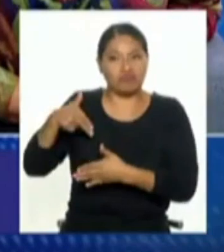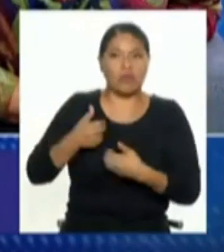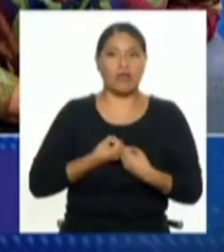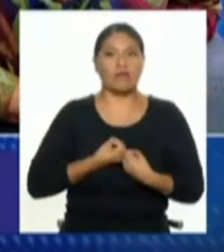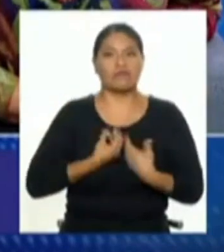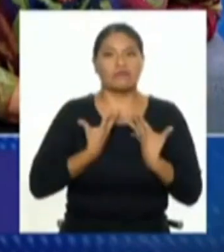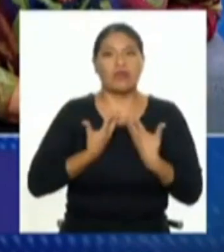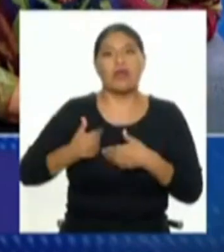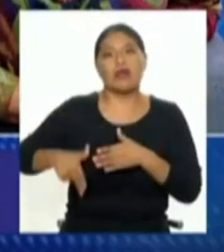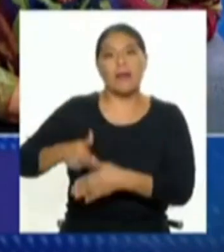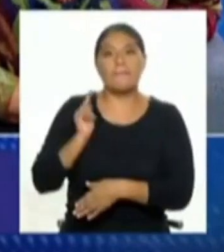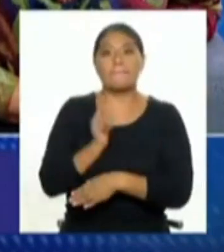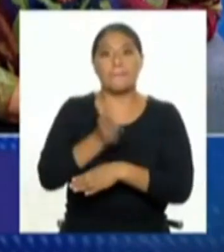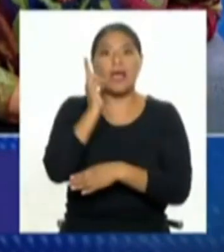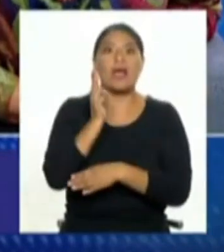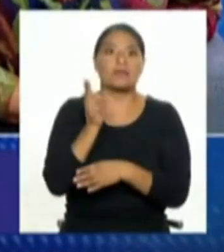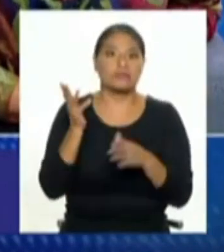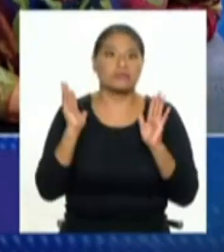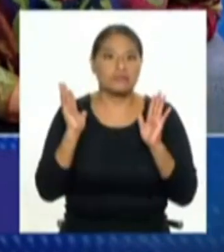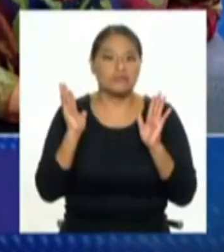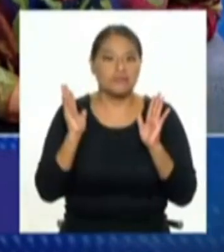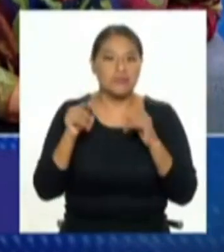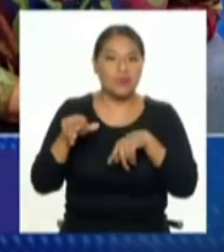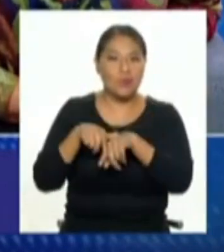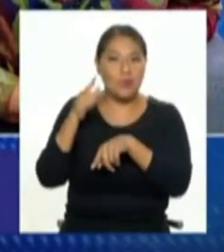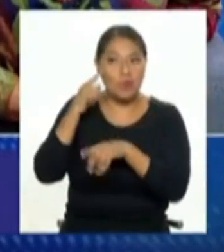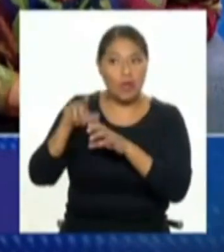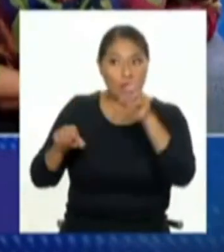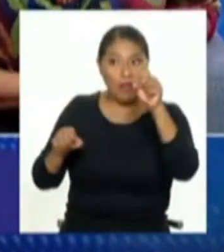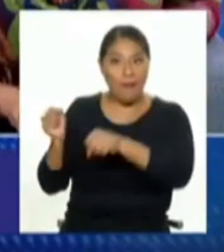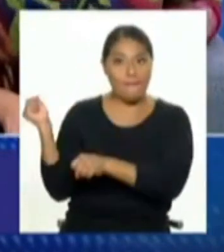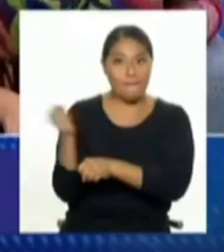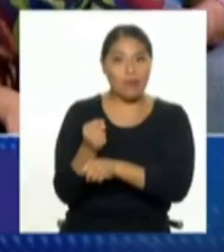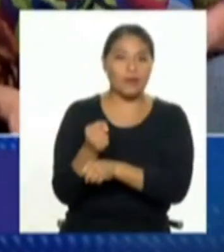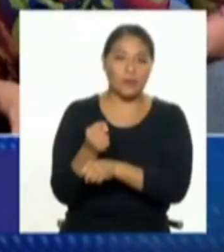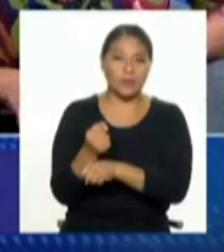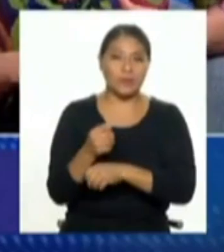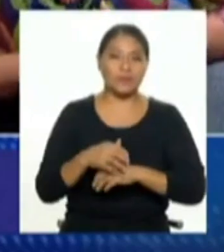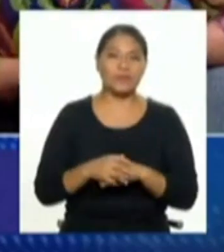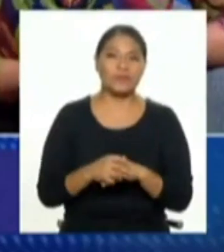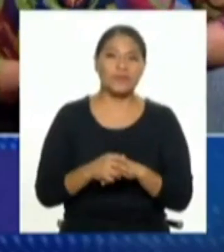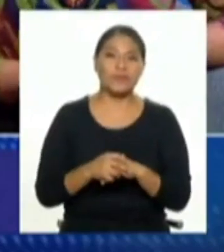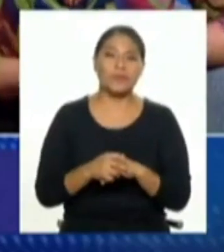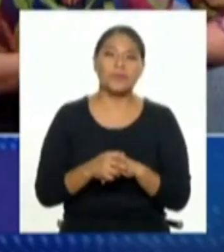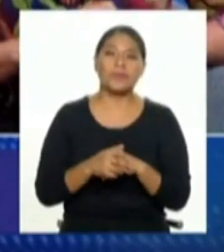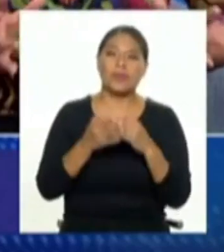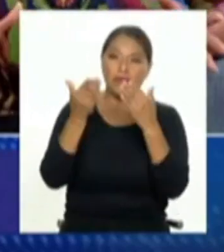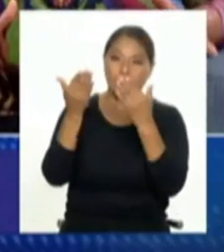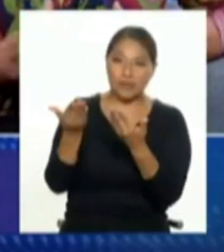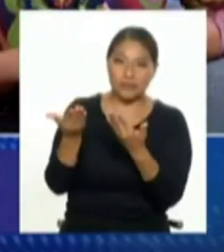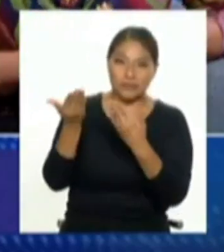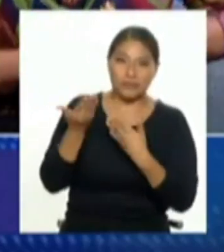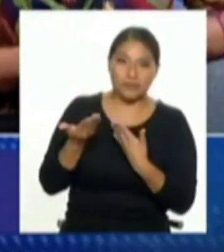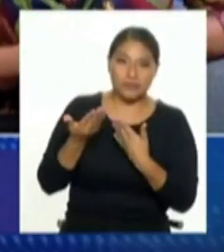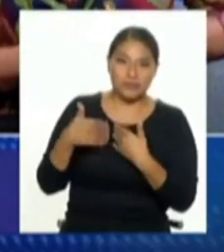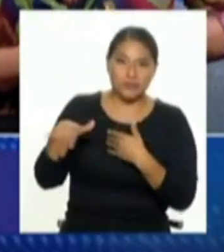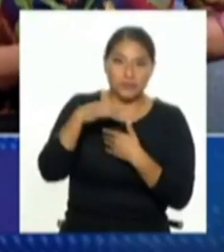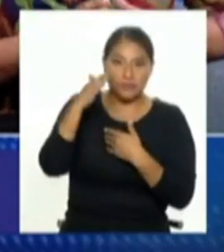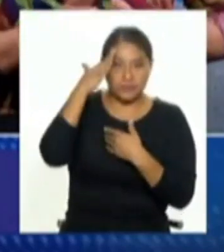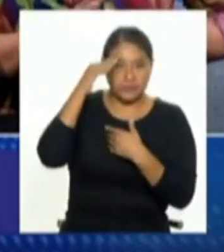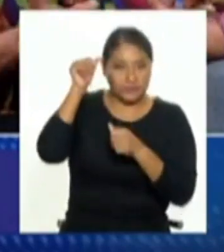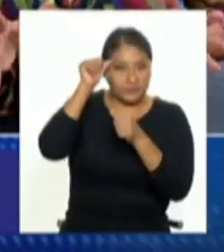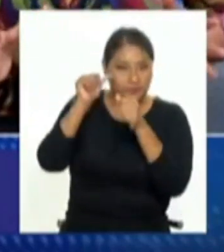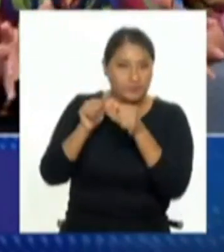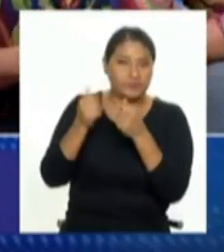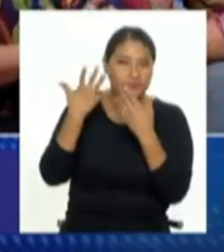como tú decías una cosa ansiosa con un palo otra ansiosa con un arma así es doctora Herrera para ir terminando todos tenemos las imágenes